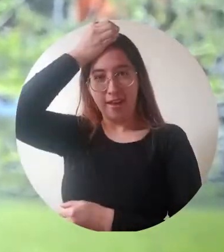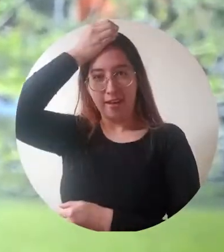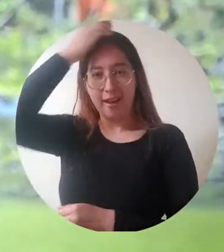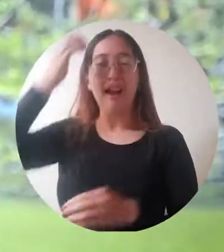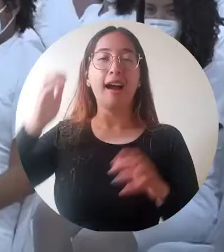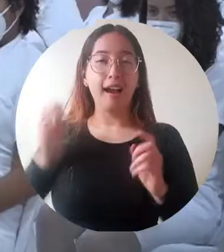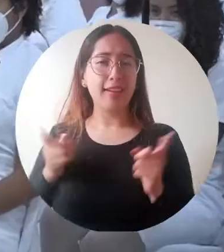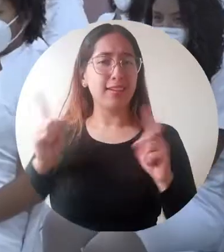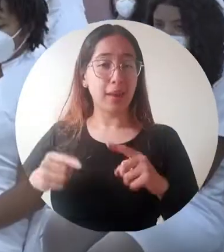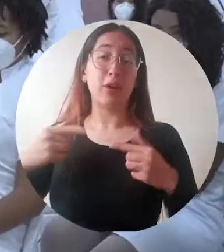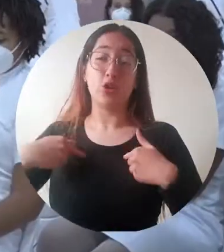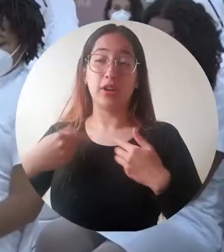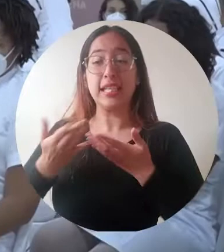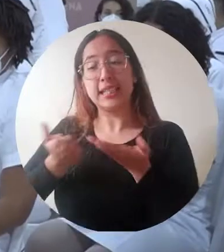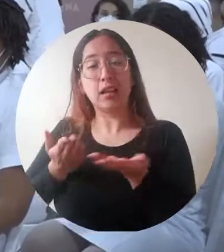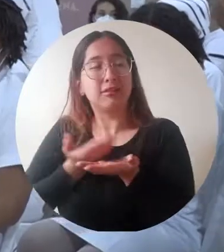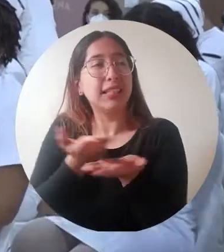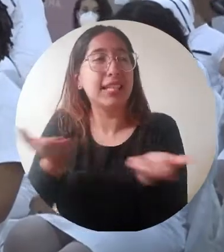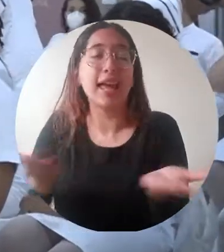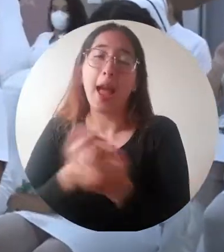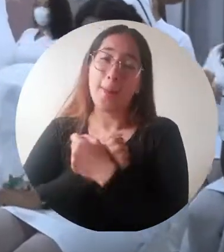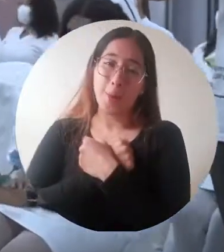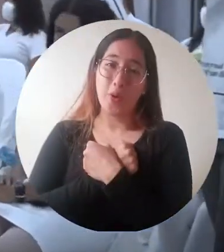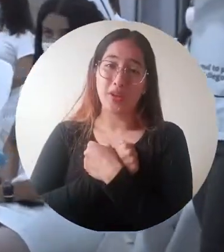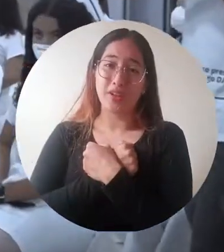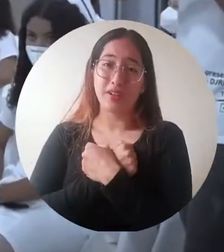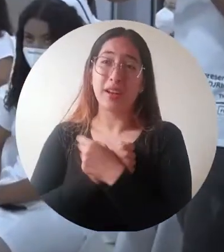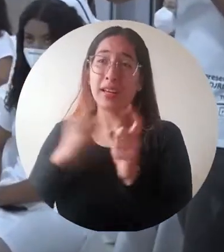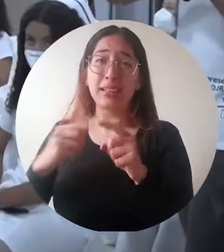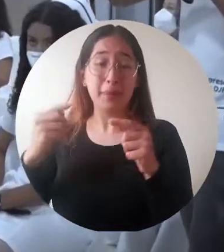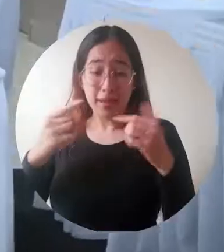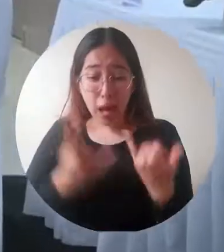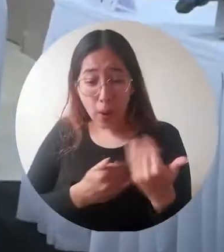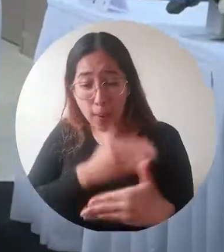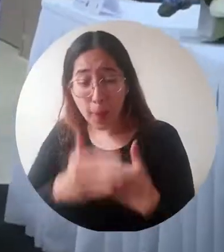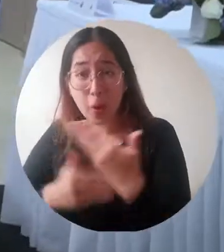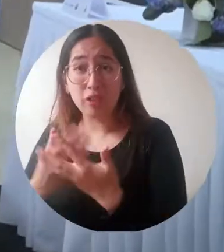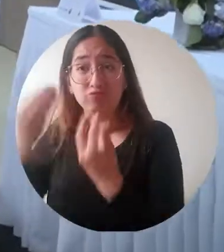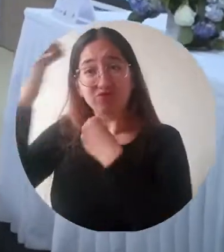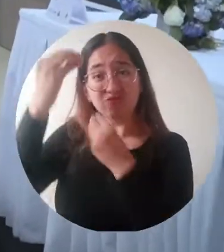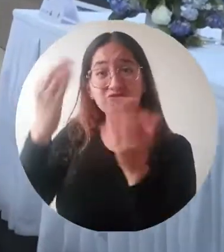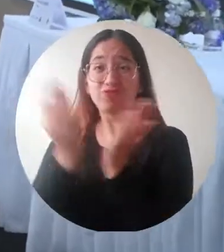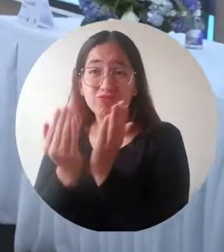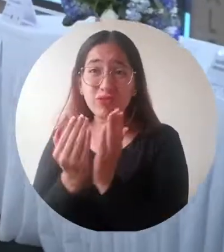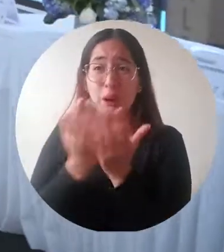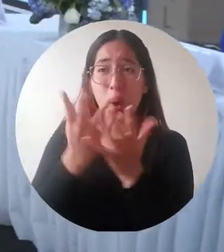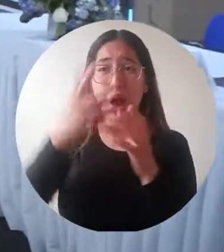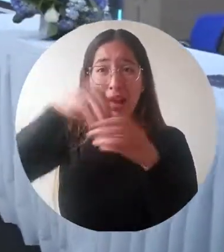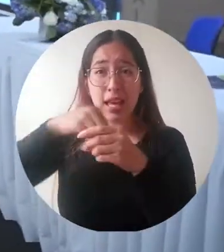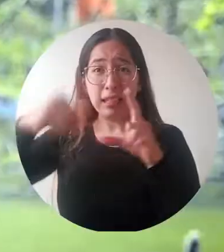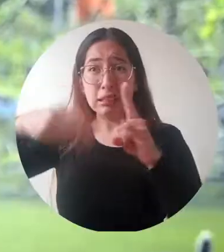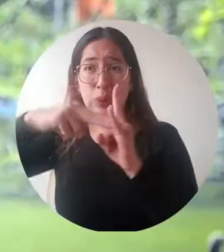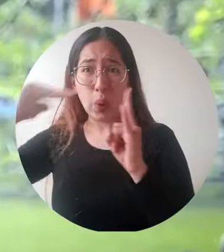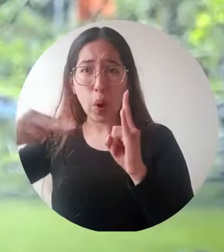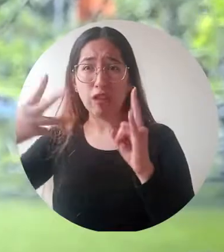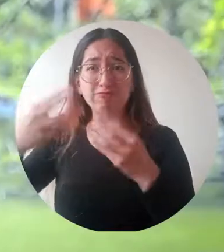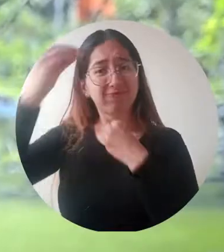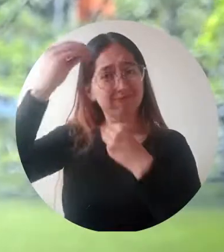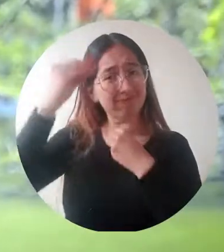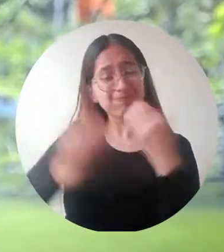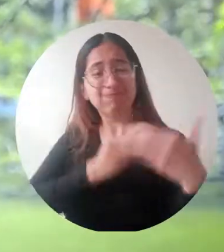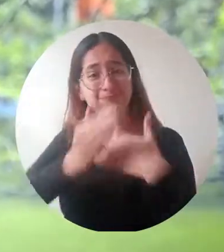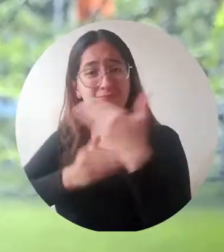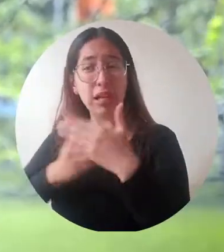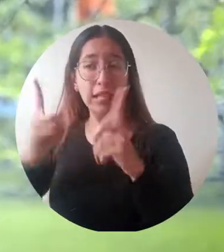Y servir, servir con amor, con el mismo amor que sentí yo en todo este proceso formativo y también